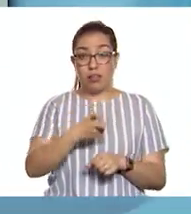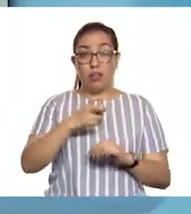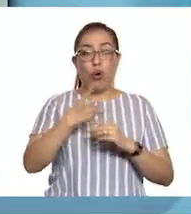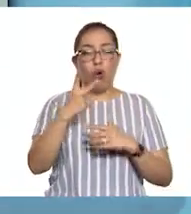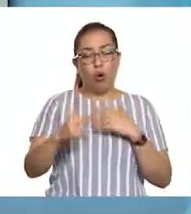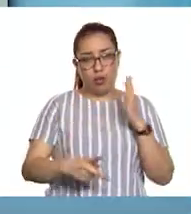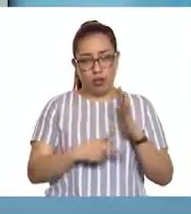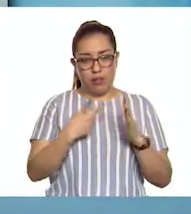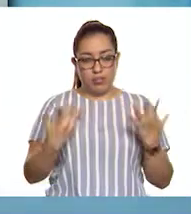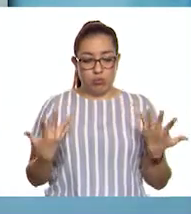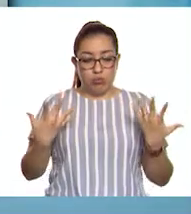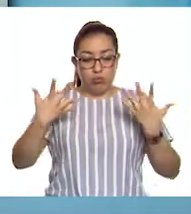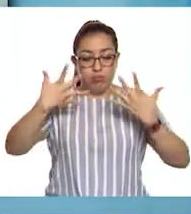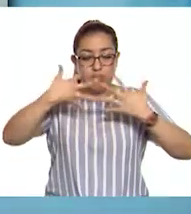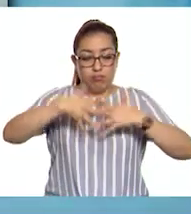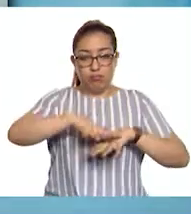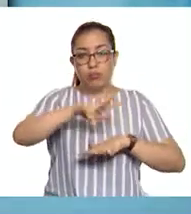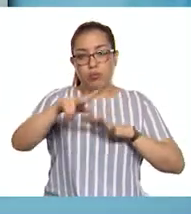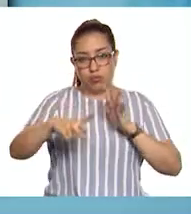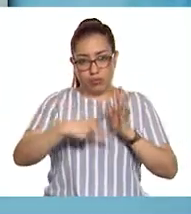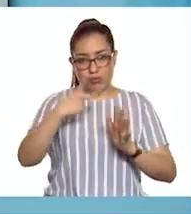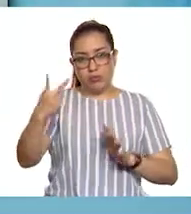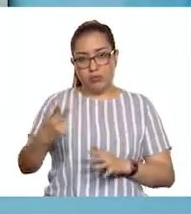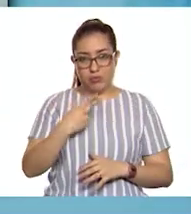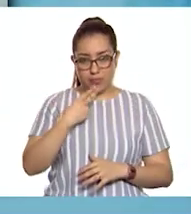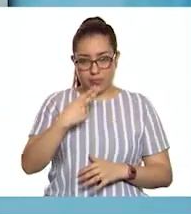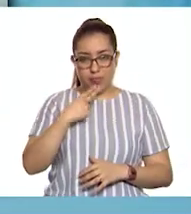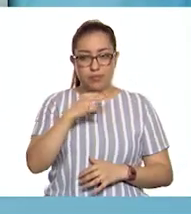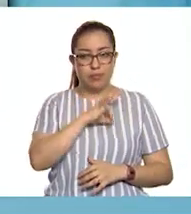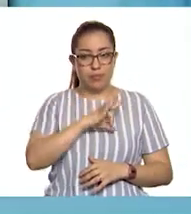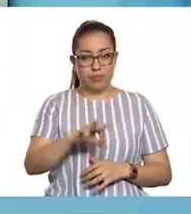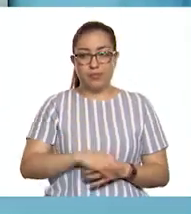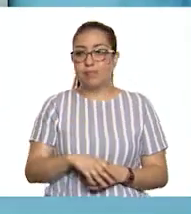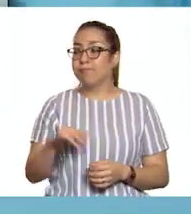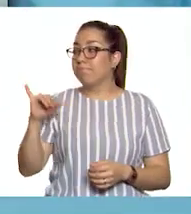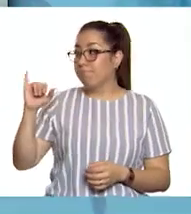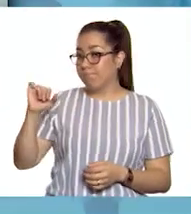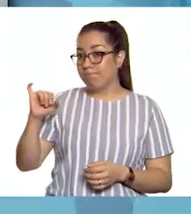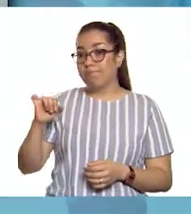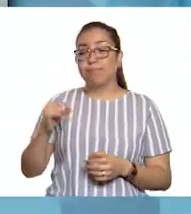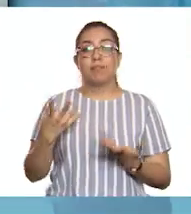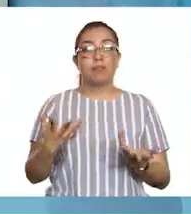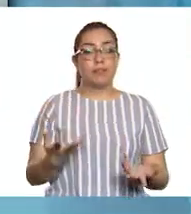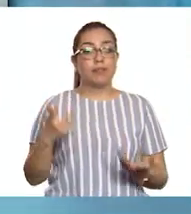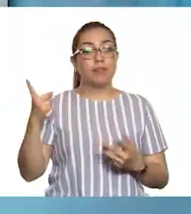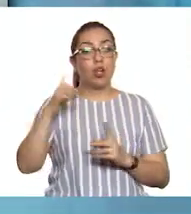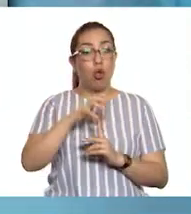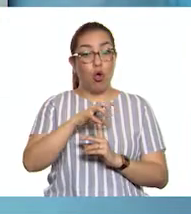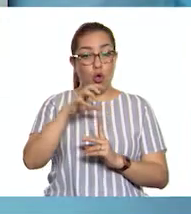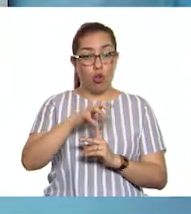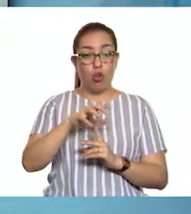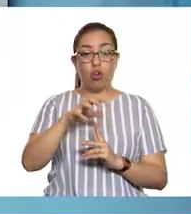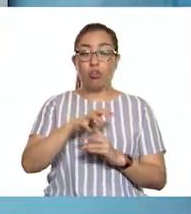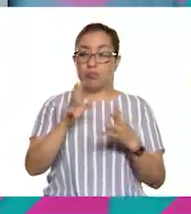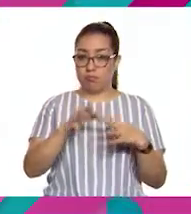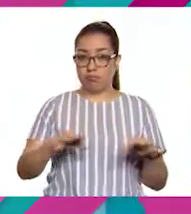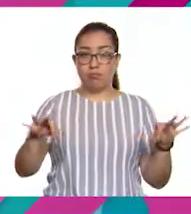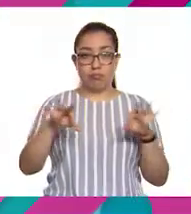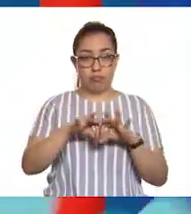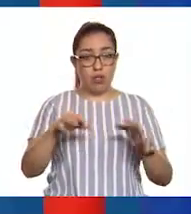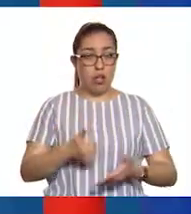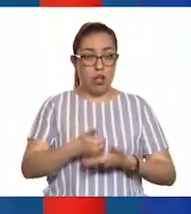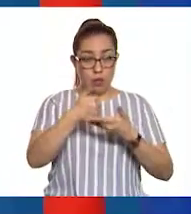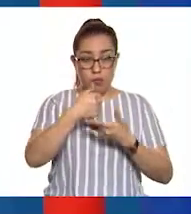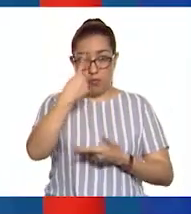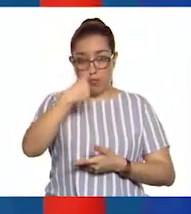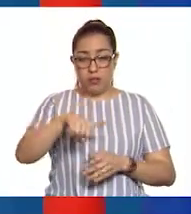materiales utilizados nuevamente. Así es. En las cadenas alimentarias, los hongos son parte de los descomponedores, al igual